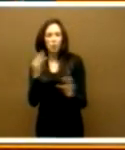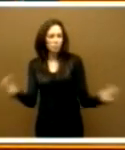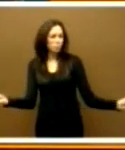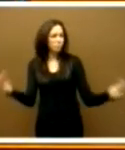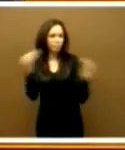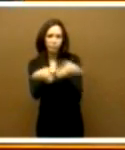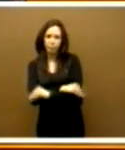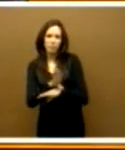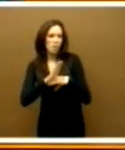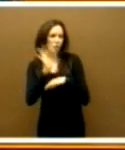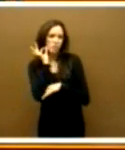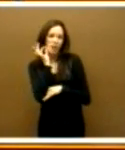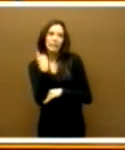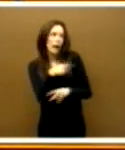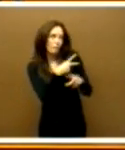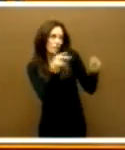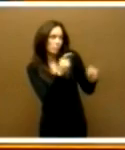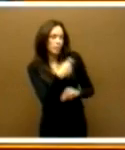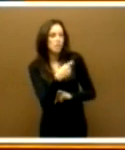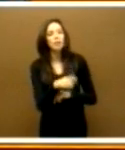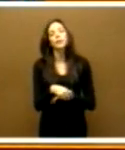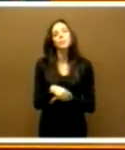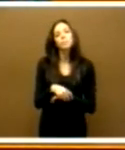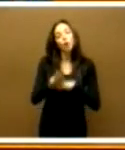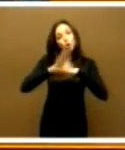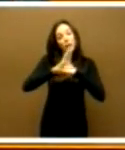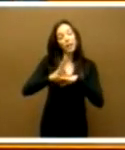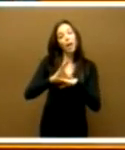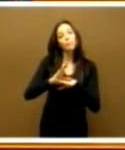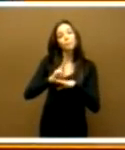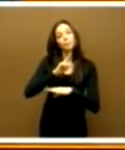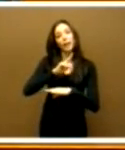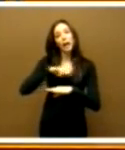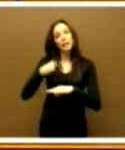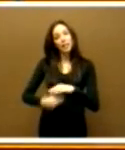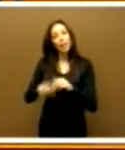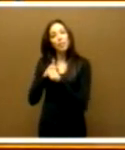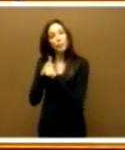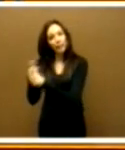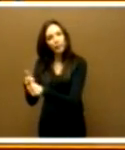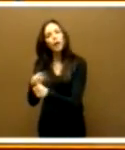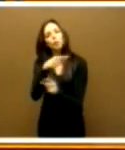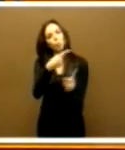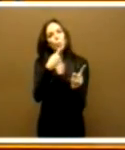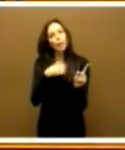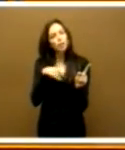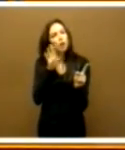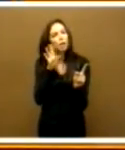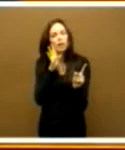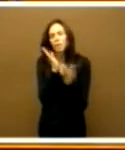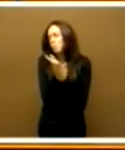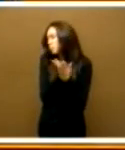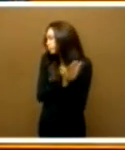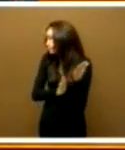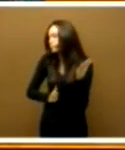termine, señor presidente. En la Consejería de Sanidad y Dependencia, porque, como ha dicho usted, es totalmente transversal esta